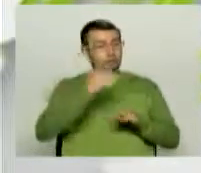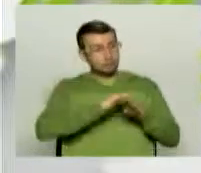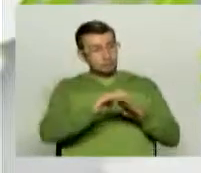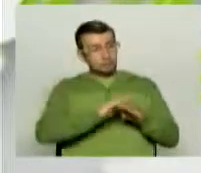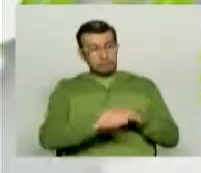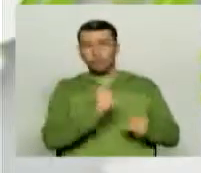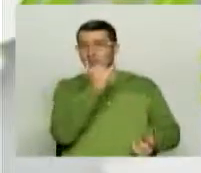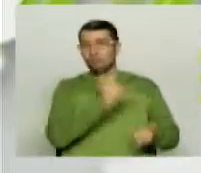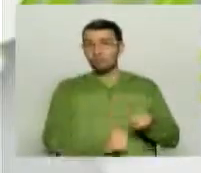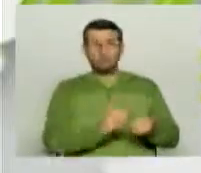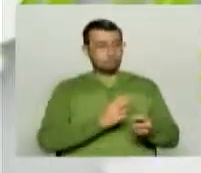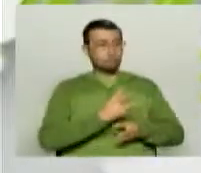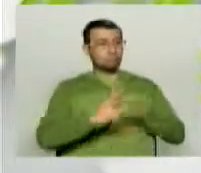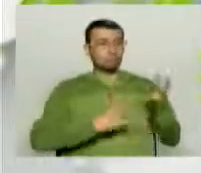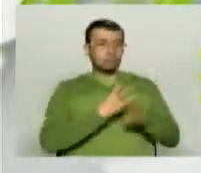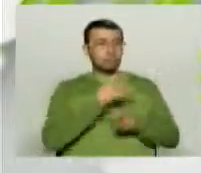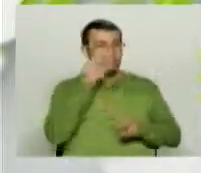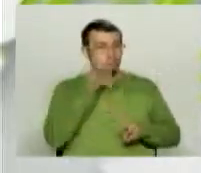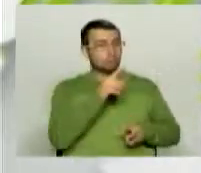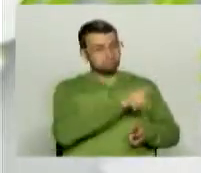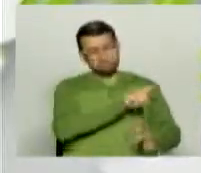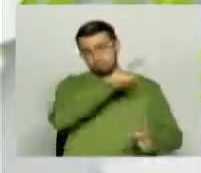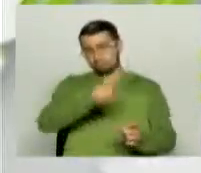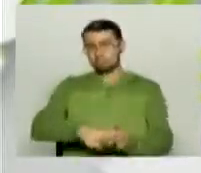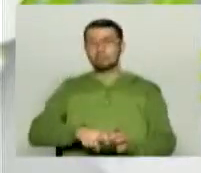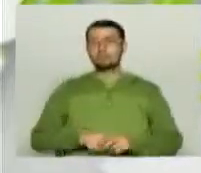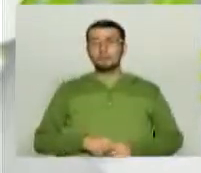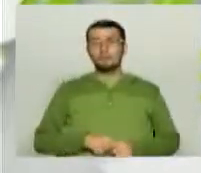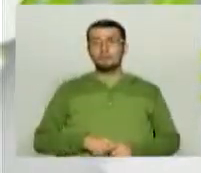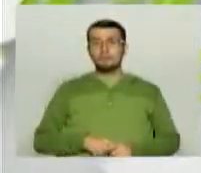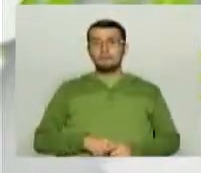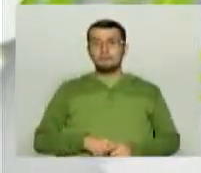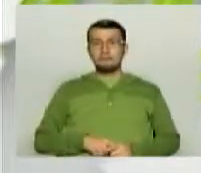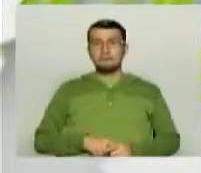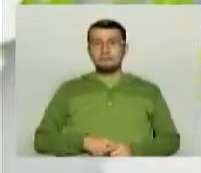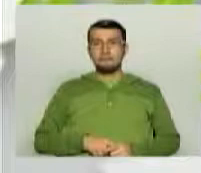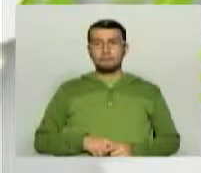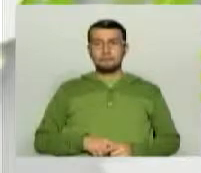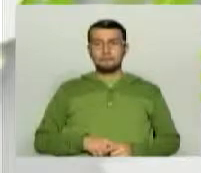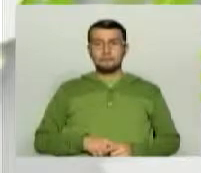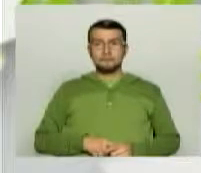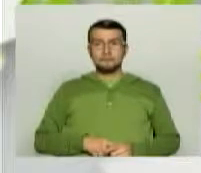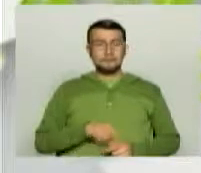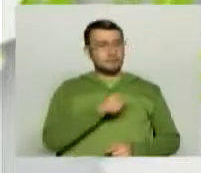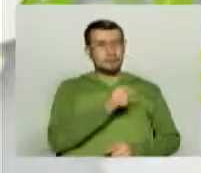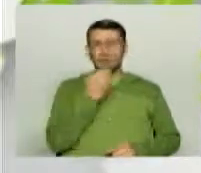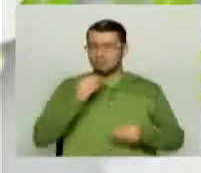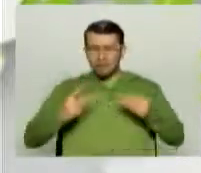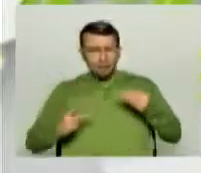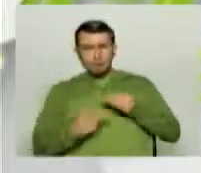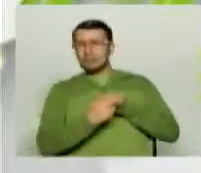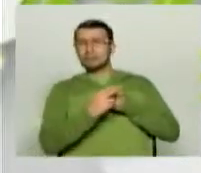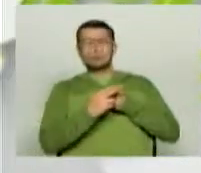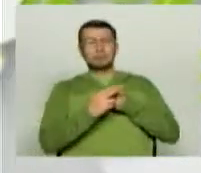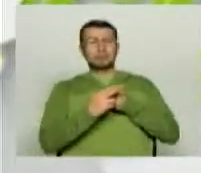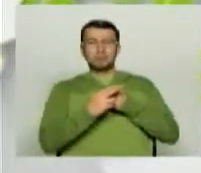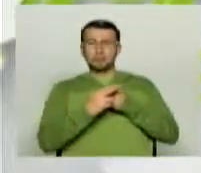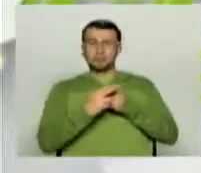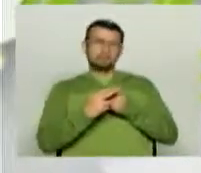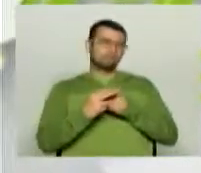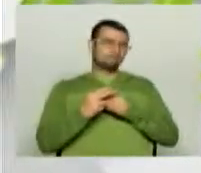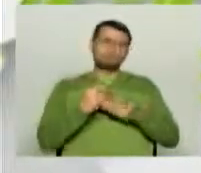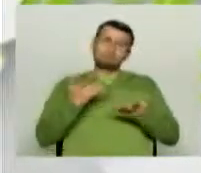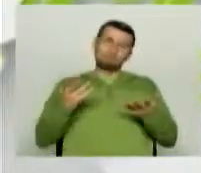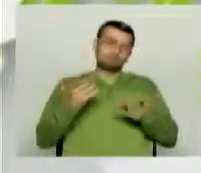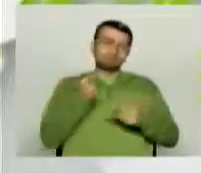la clausura ahí pueden inventar un poquito el error porque de verdad que si la ceremonia como tal de apertura del mundial dejó muchísimo que desea